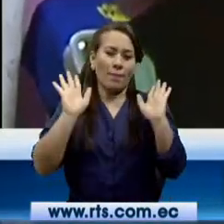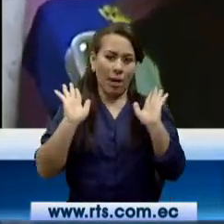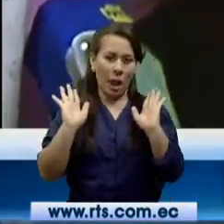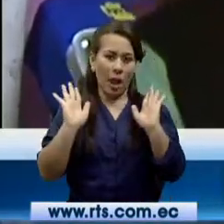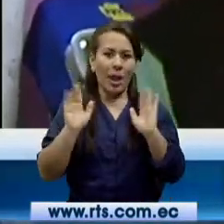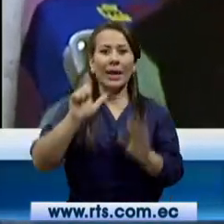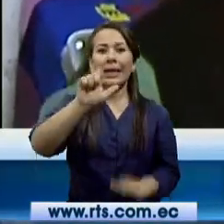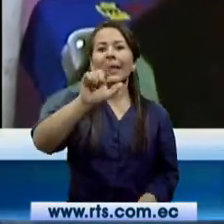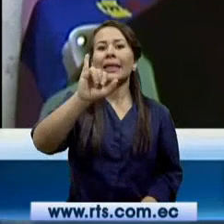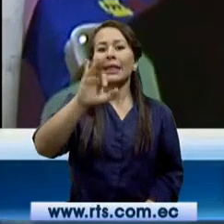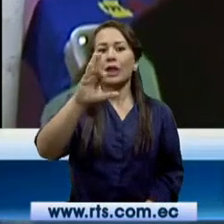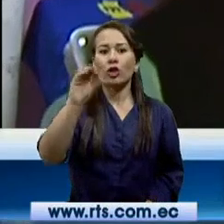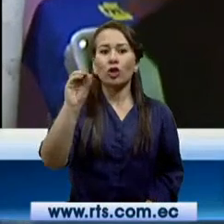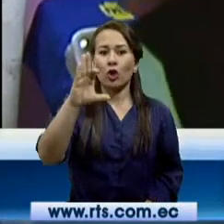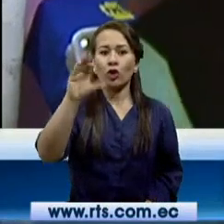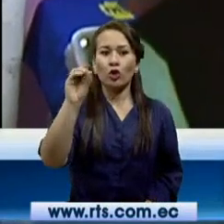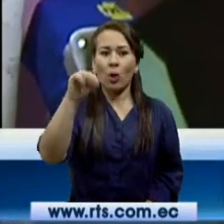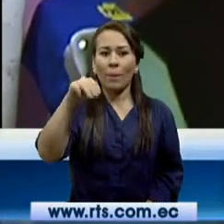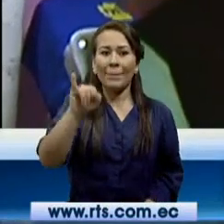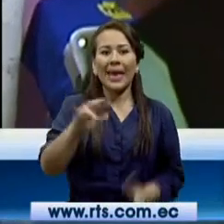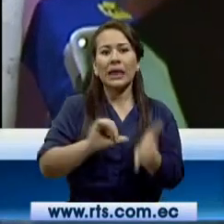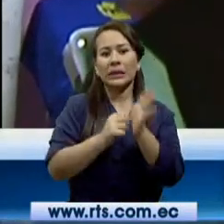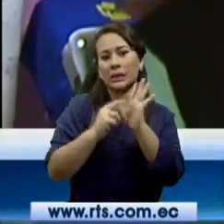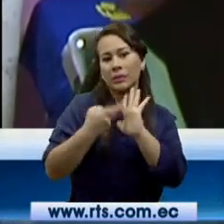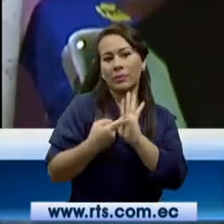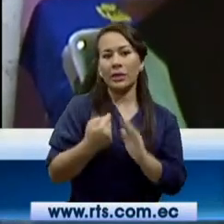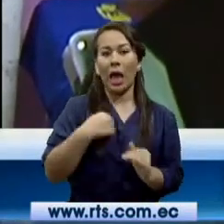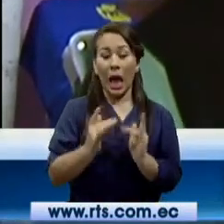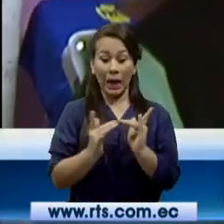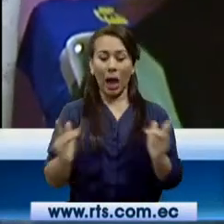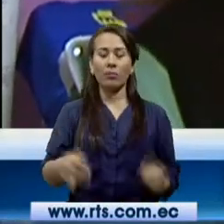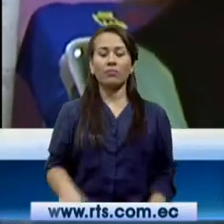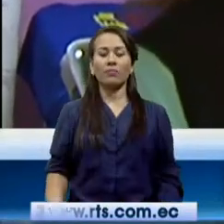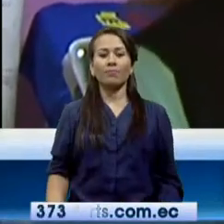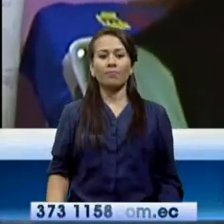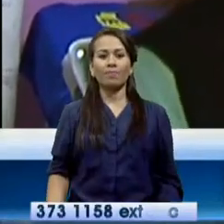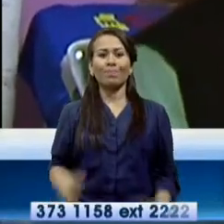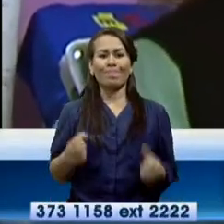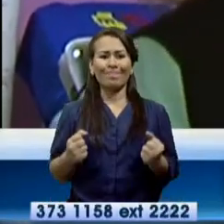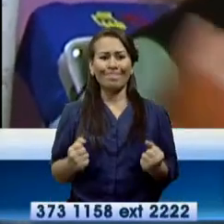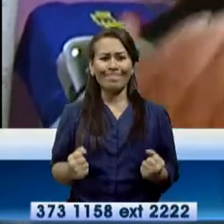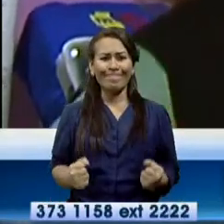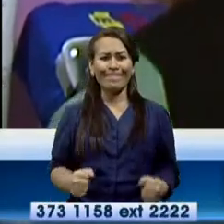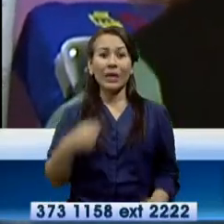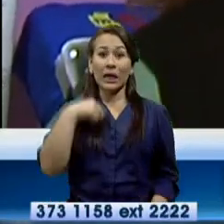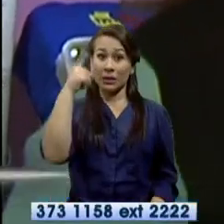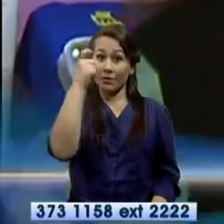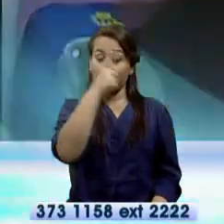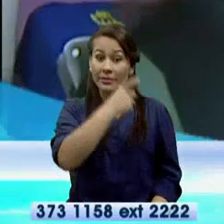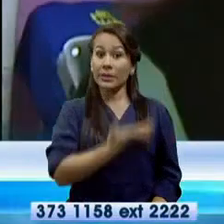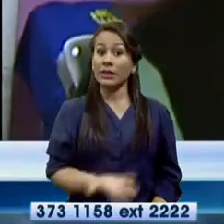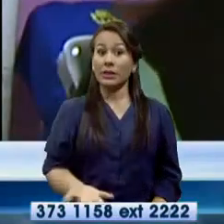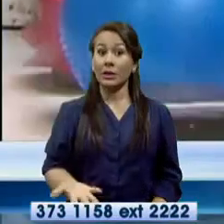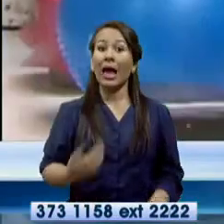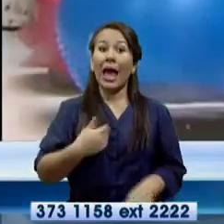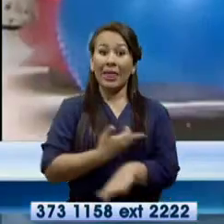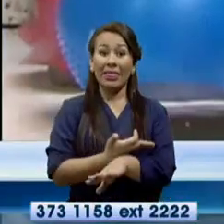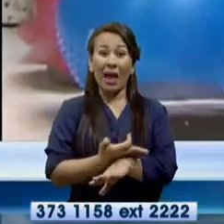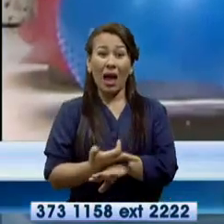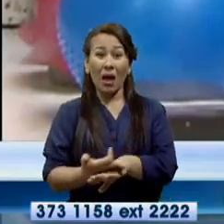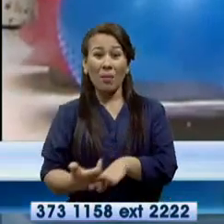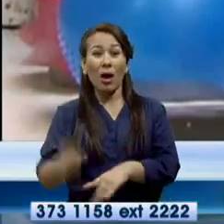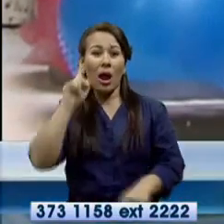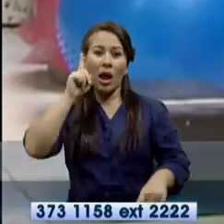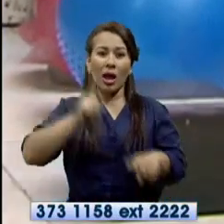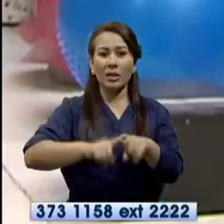litotomía o acostada, ¿no? En una mujer cuando está así, el primigesto, o que la primera vez que va a parir, demora hasta 18